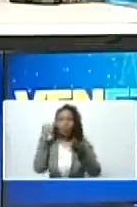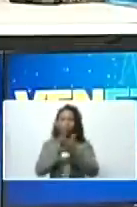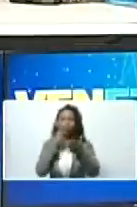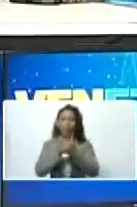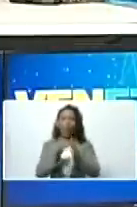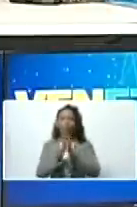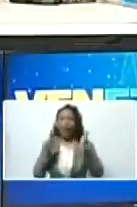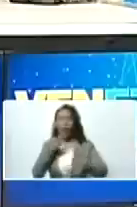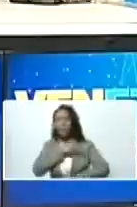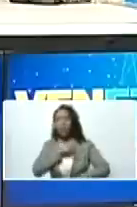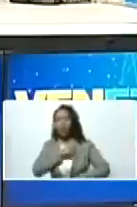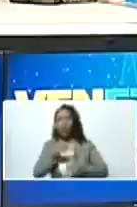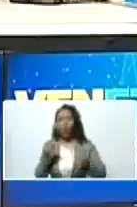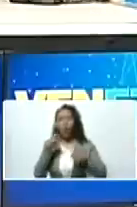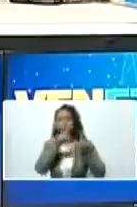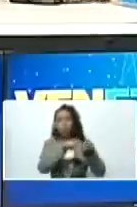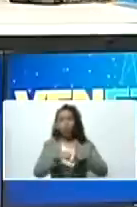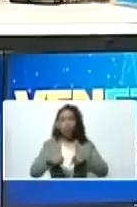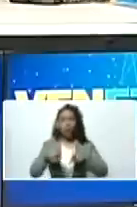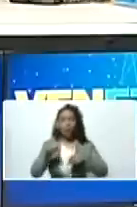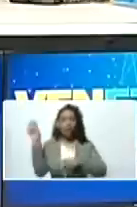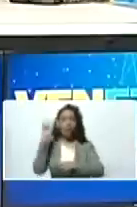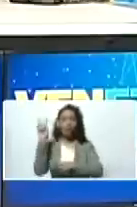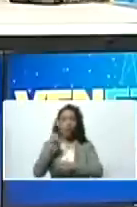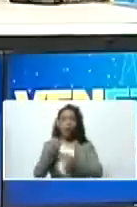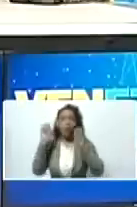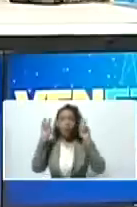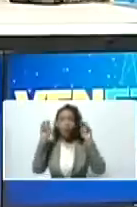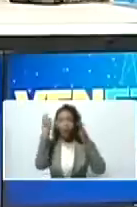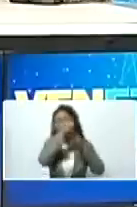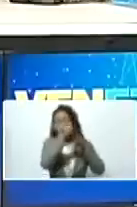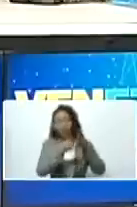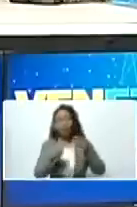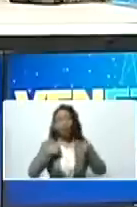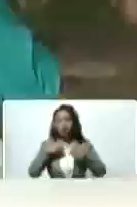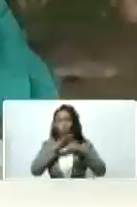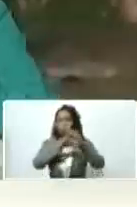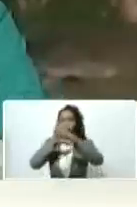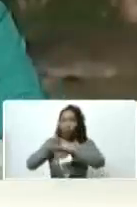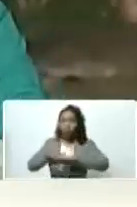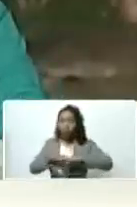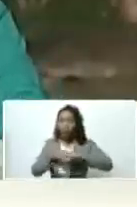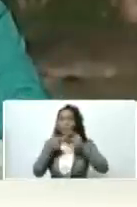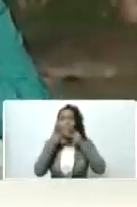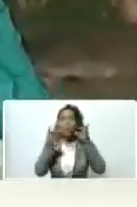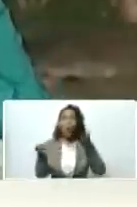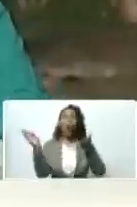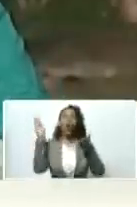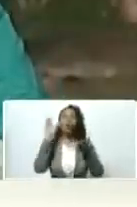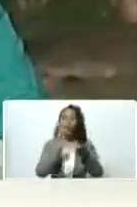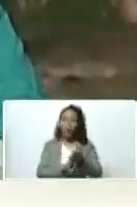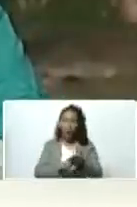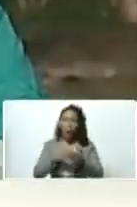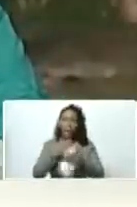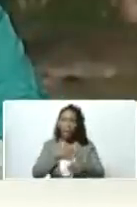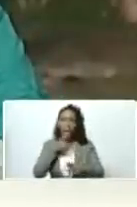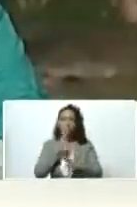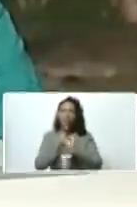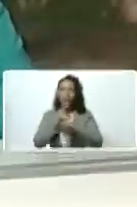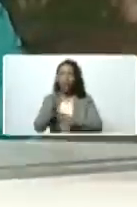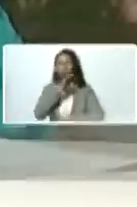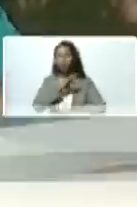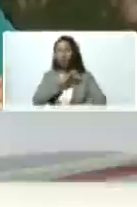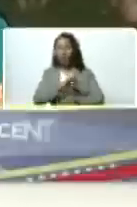gran misión agro Venezuela sus nuevos vértices yo llamo al estudio vamos a publicar hoy otra vez en mis redes sociales